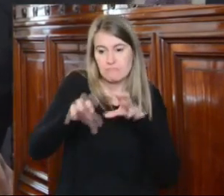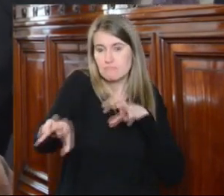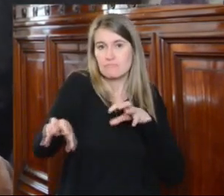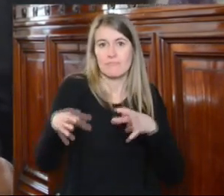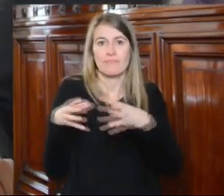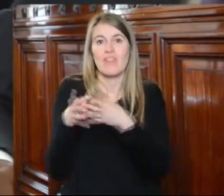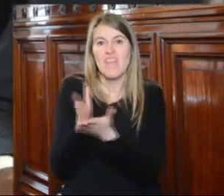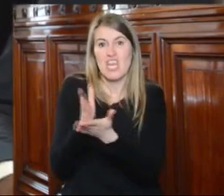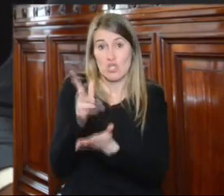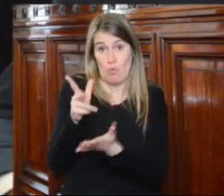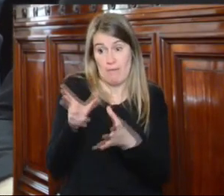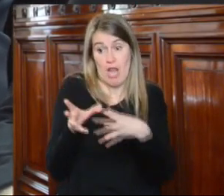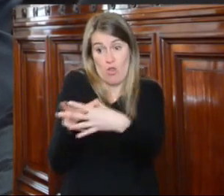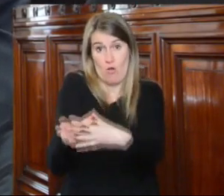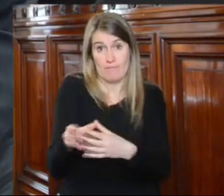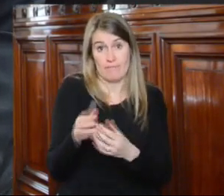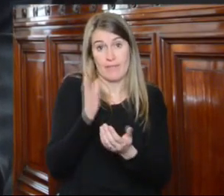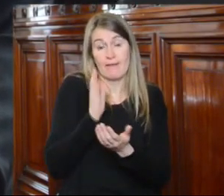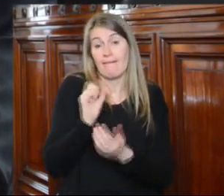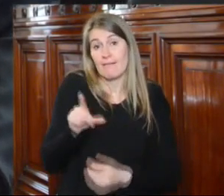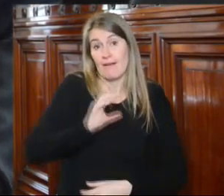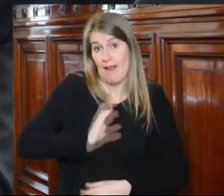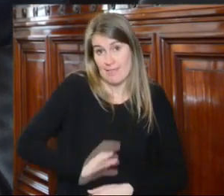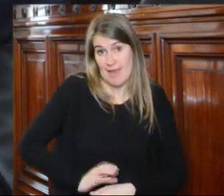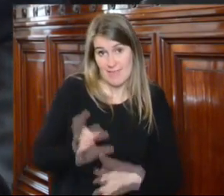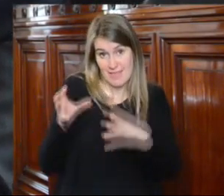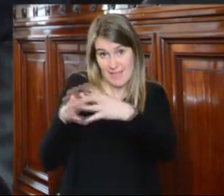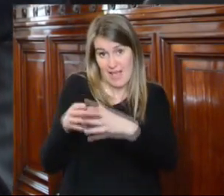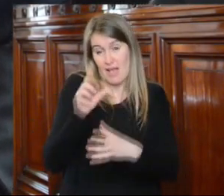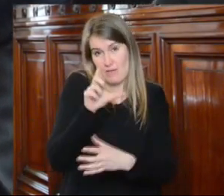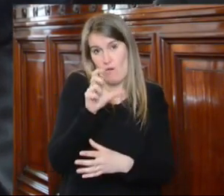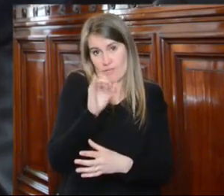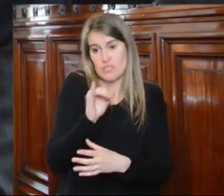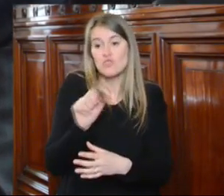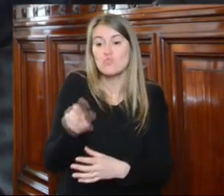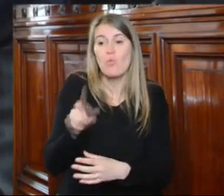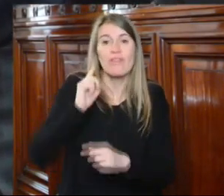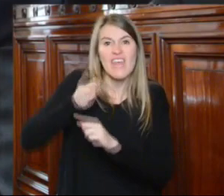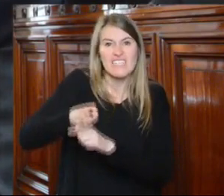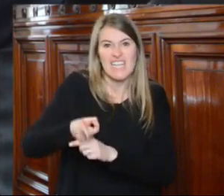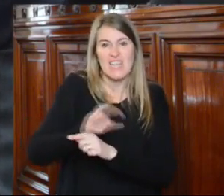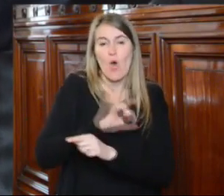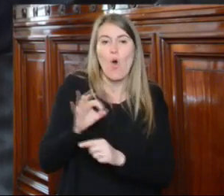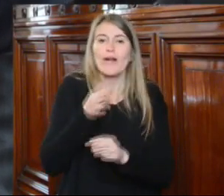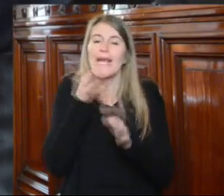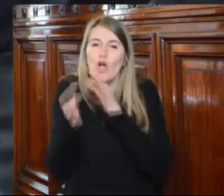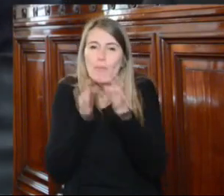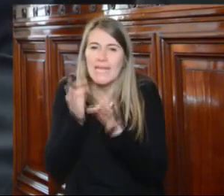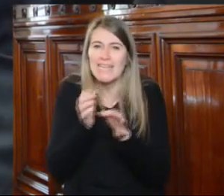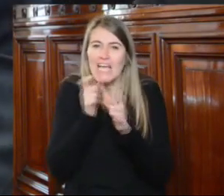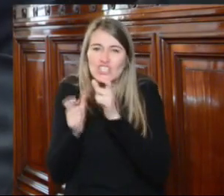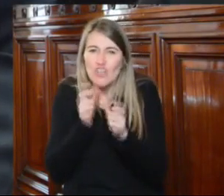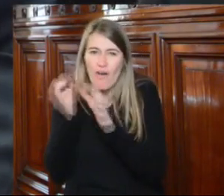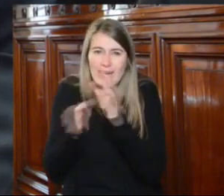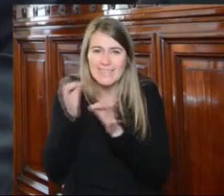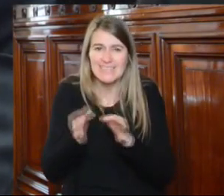una de esas características y una de esas garantías es que obviamente sus decisiones sus recomendaciones no están